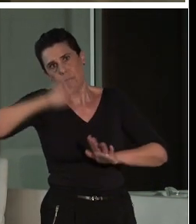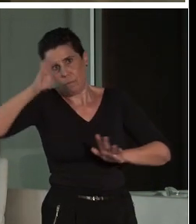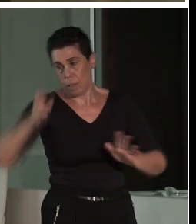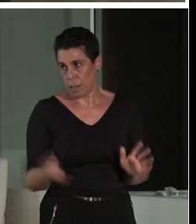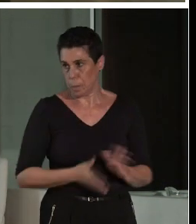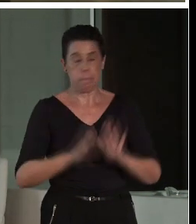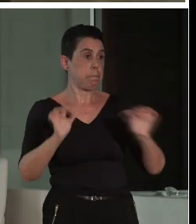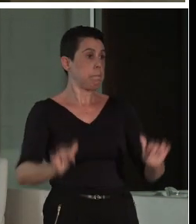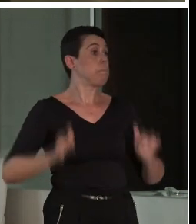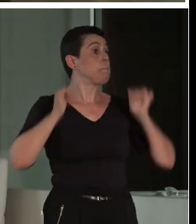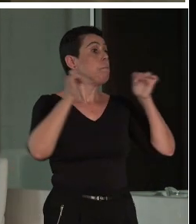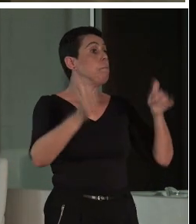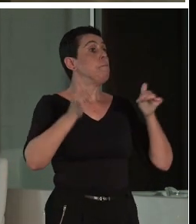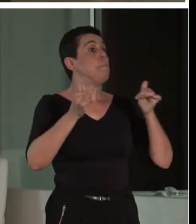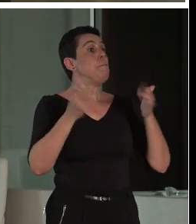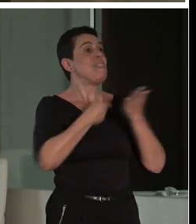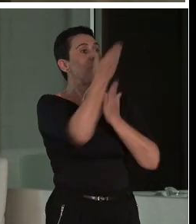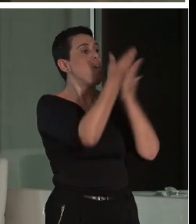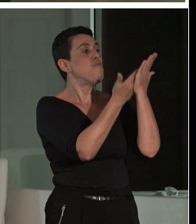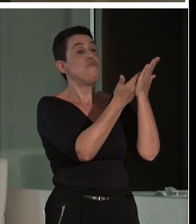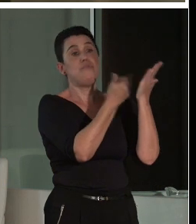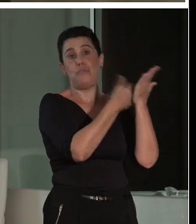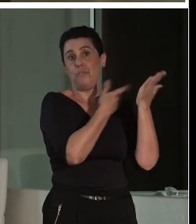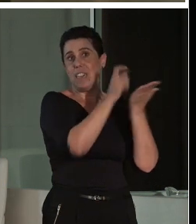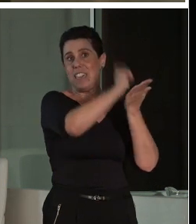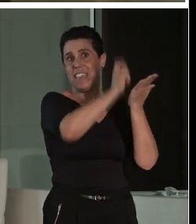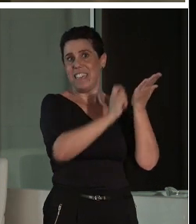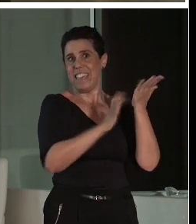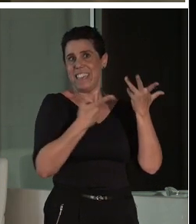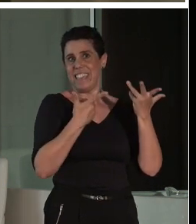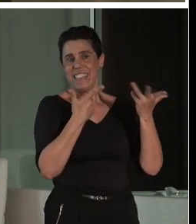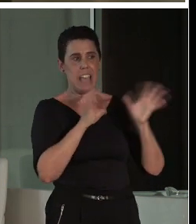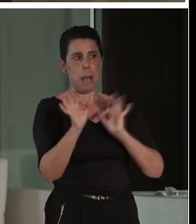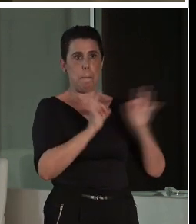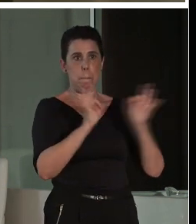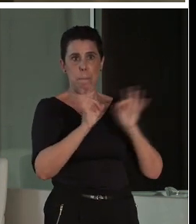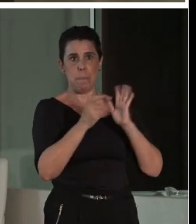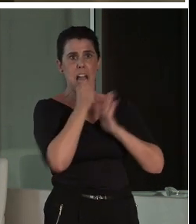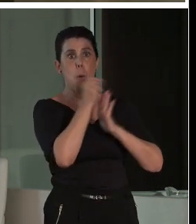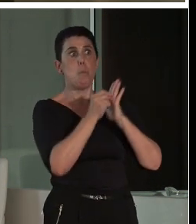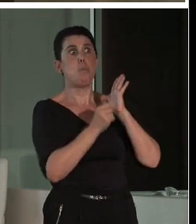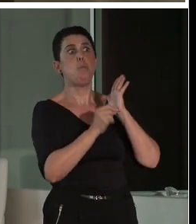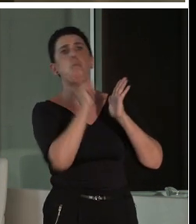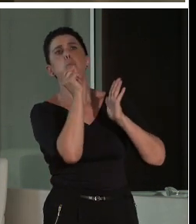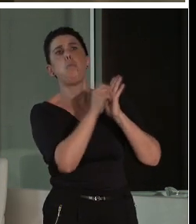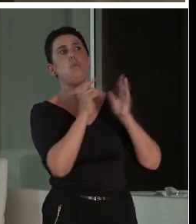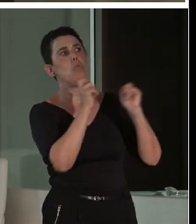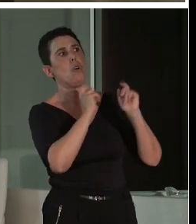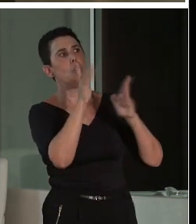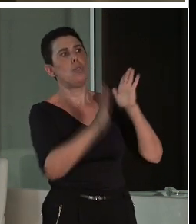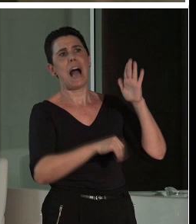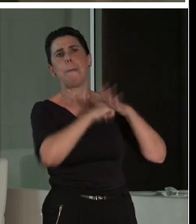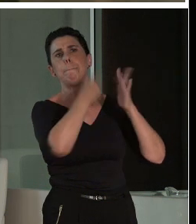Empezamos a preparar estas fichas, como os digo, asignando una puntuación total de estándares de 100 y